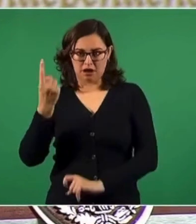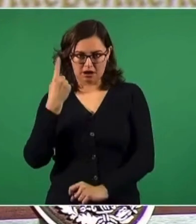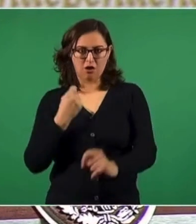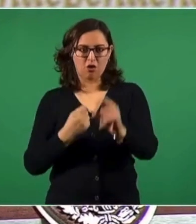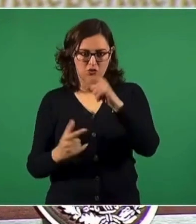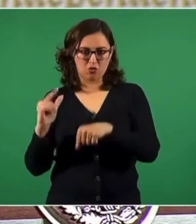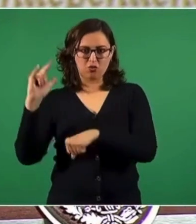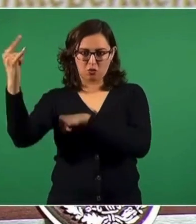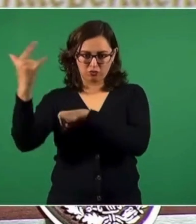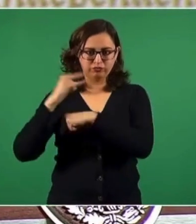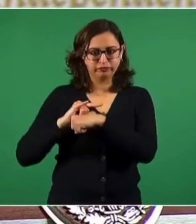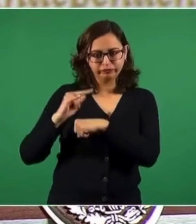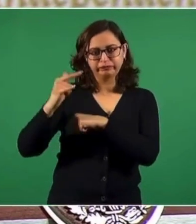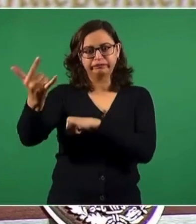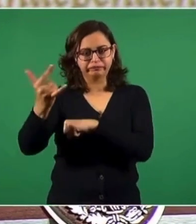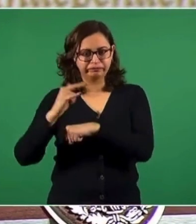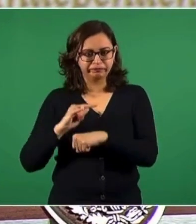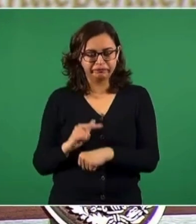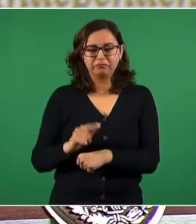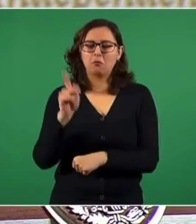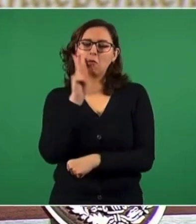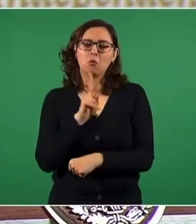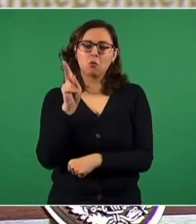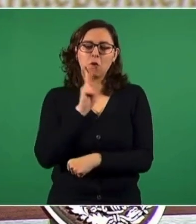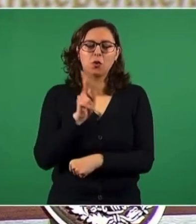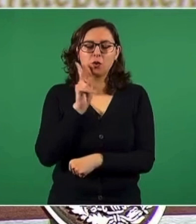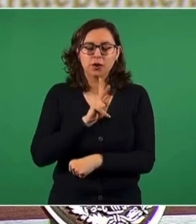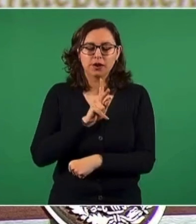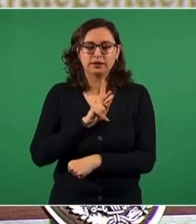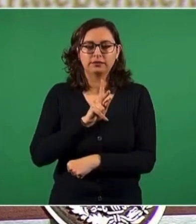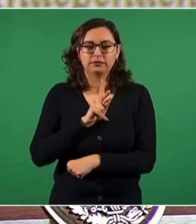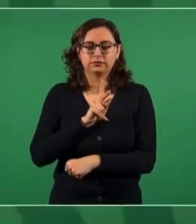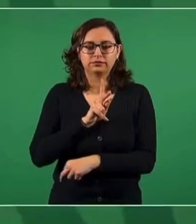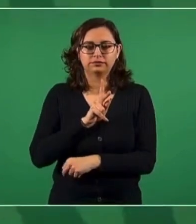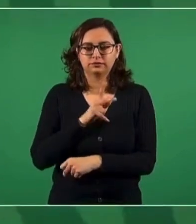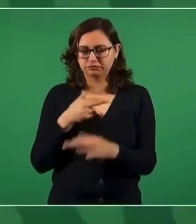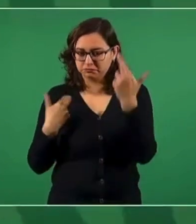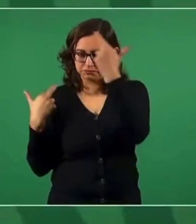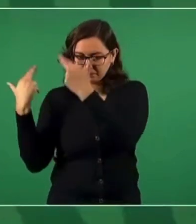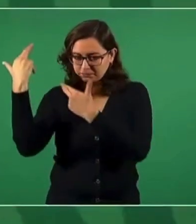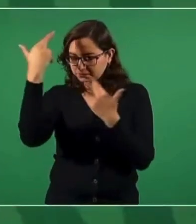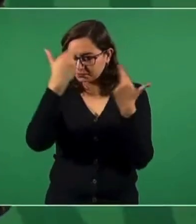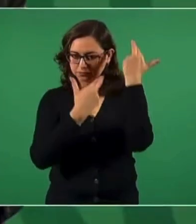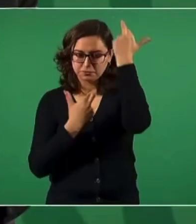hicimos una evaluación.